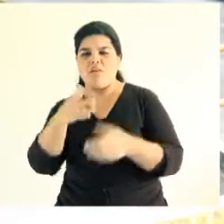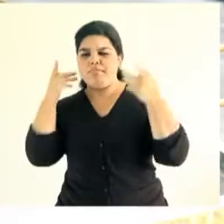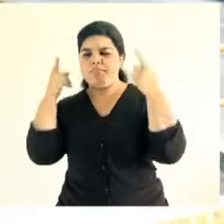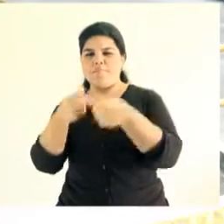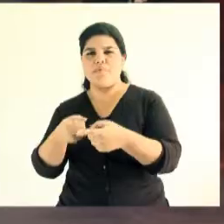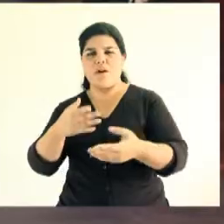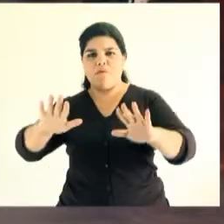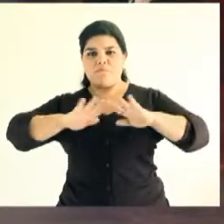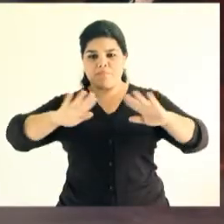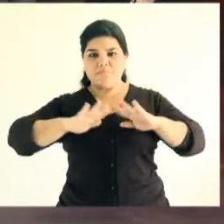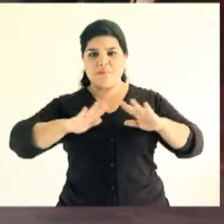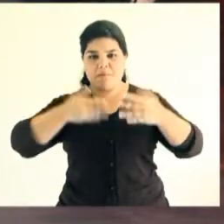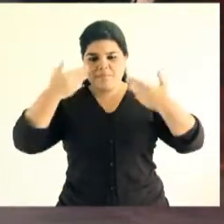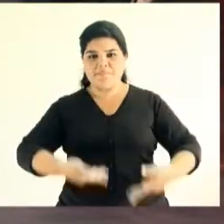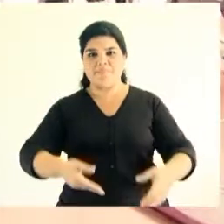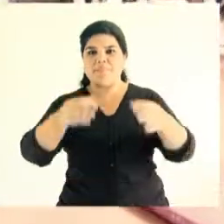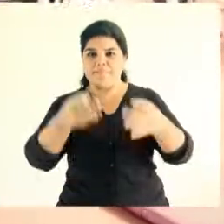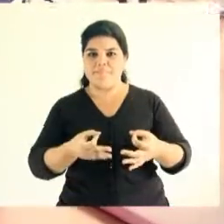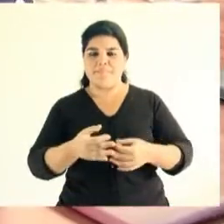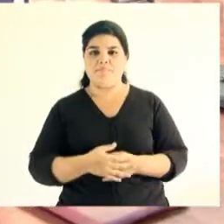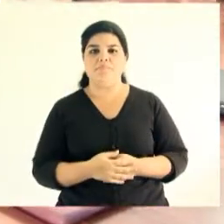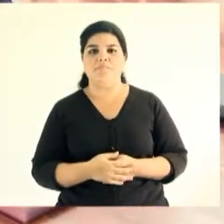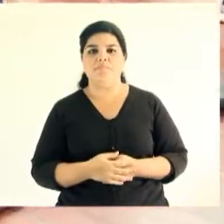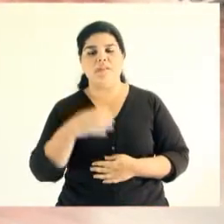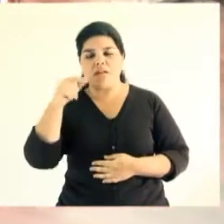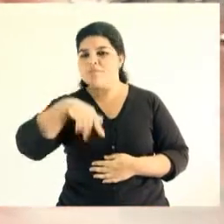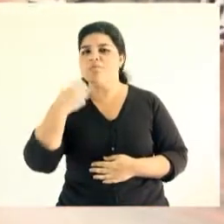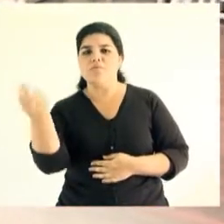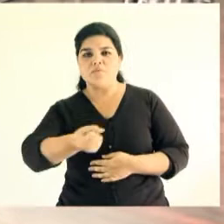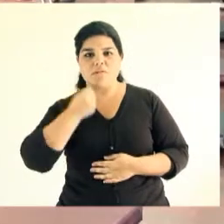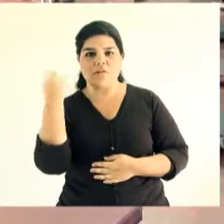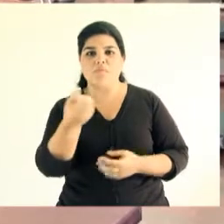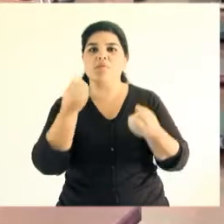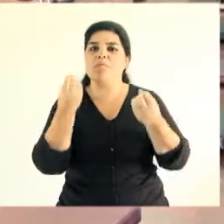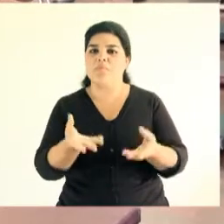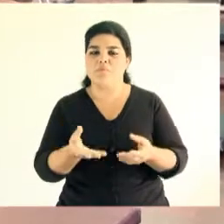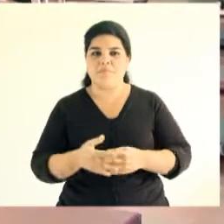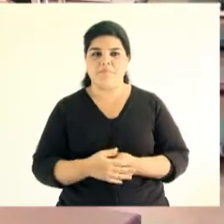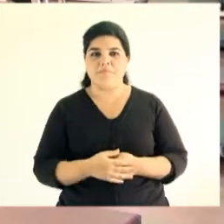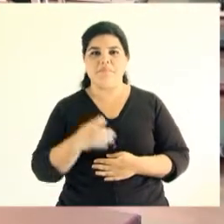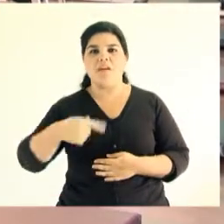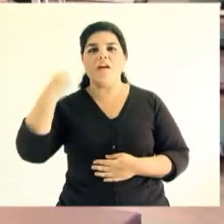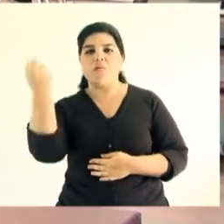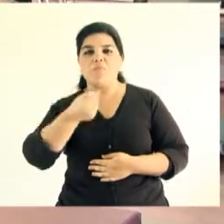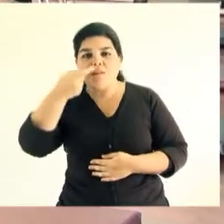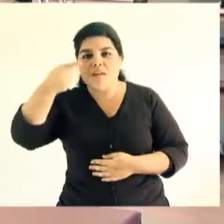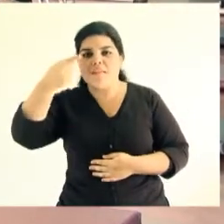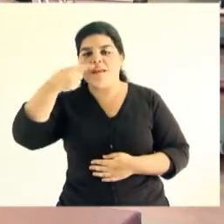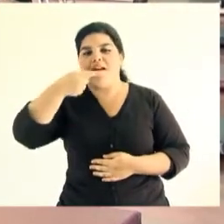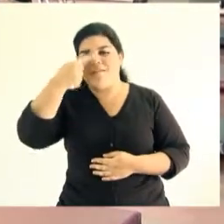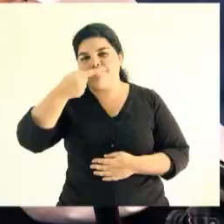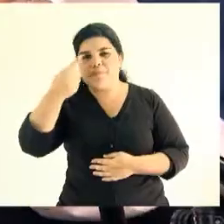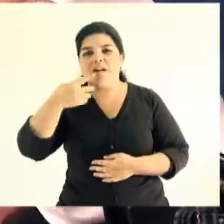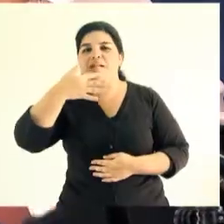hacemos la actividad física para cumplir los objetivos de las personas. Muy importante porque nosotros le damos la posibilidad que entiendan que